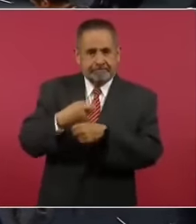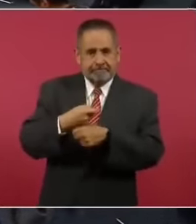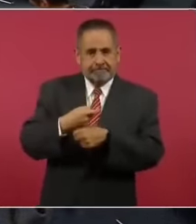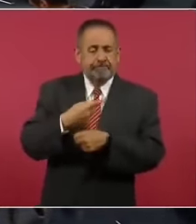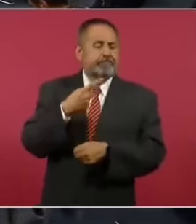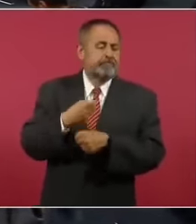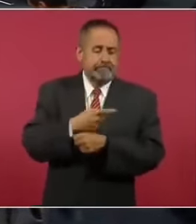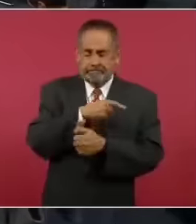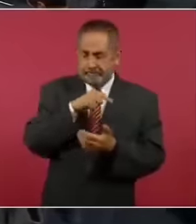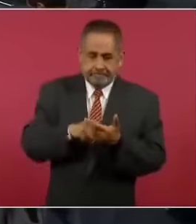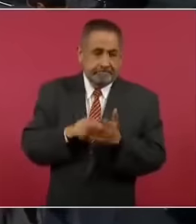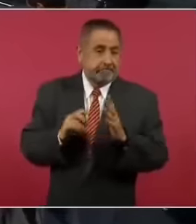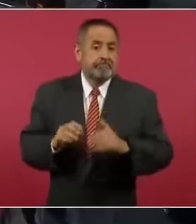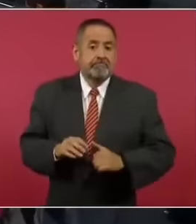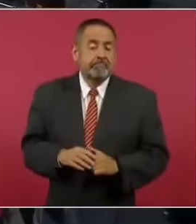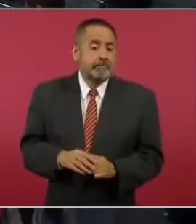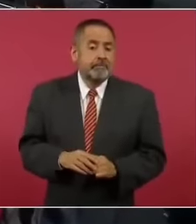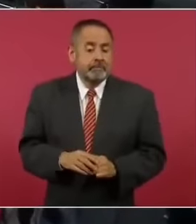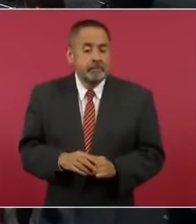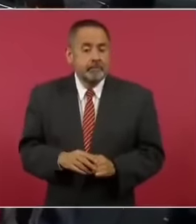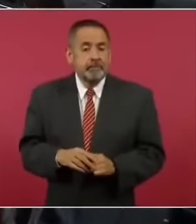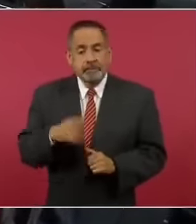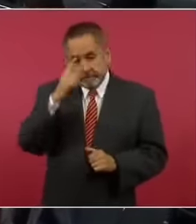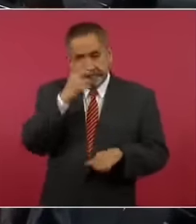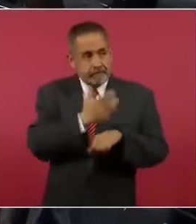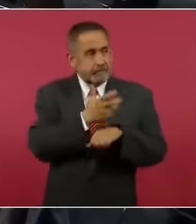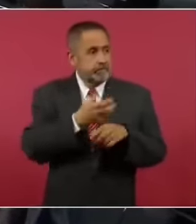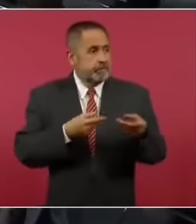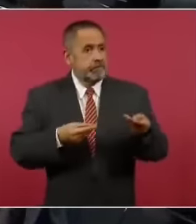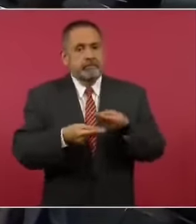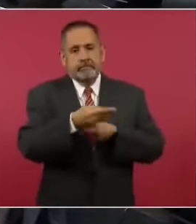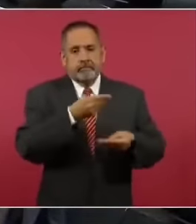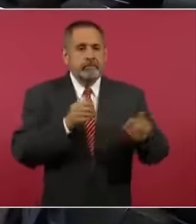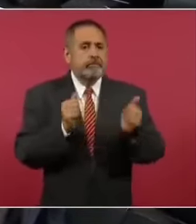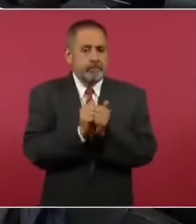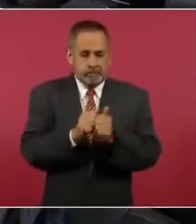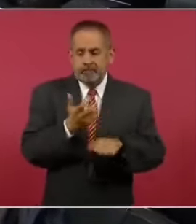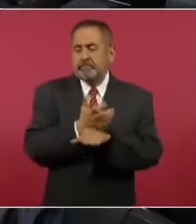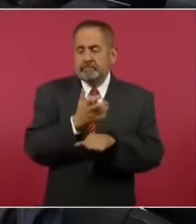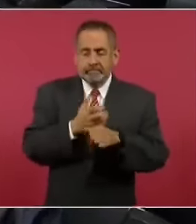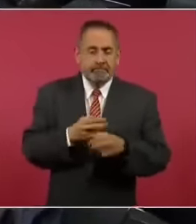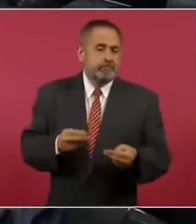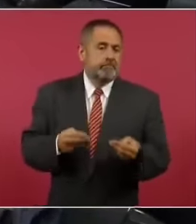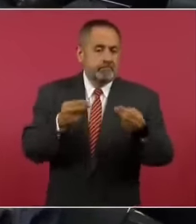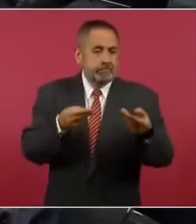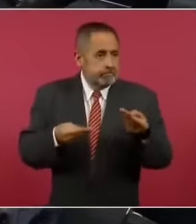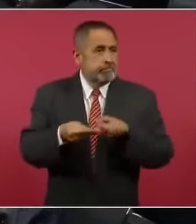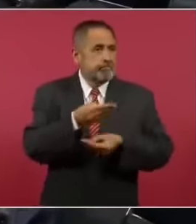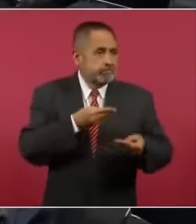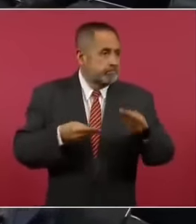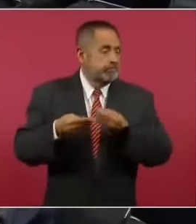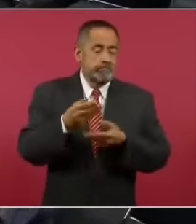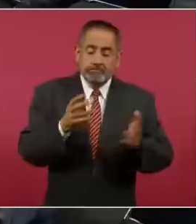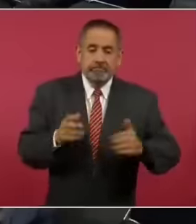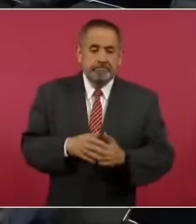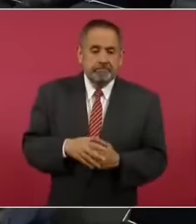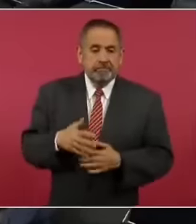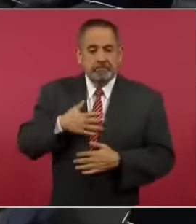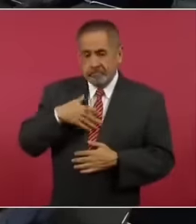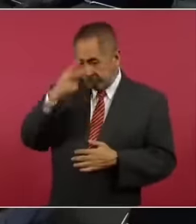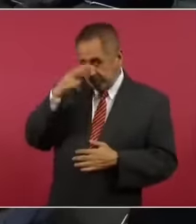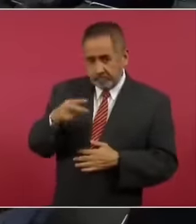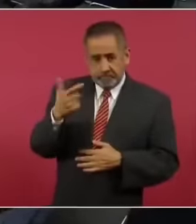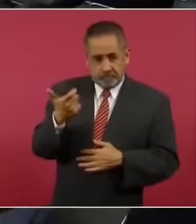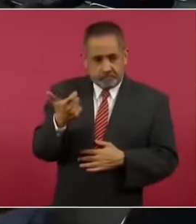primer lugar en el comercio con Estados Unidos. Nuestra moneda. es fuerte,